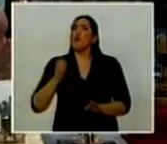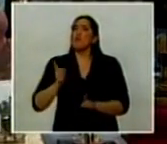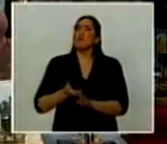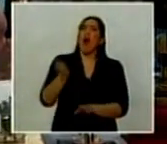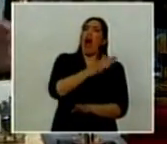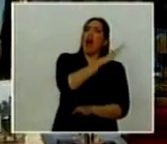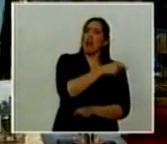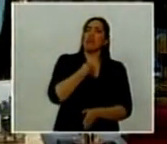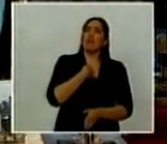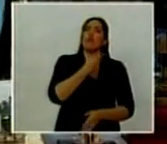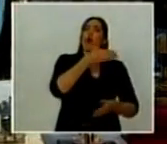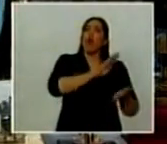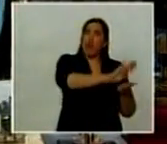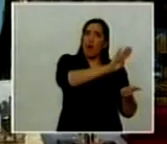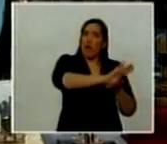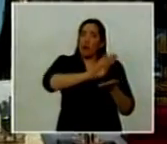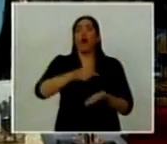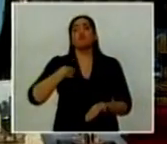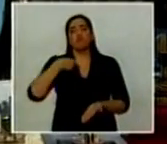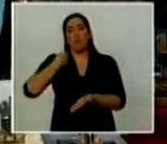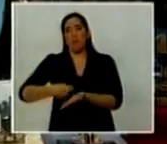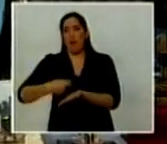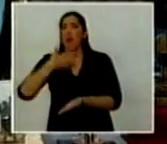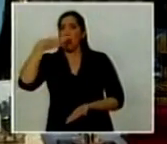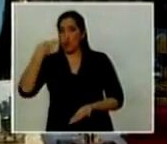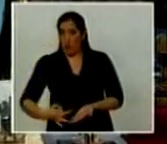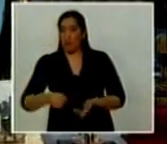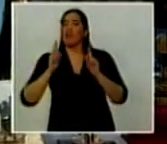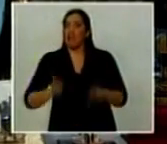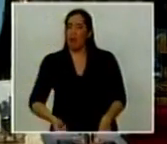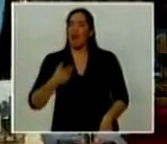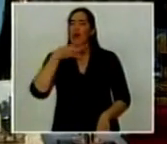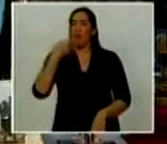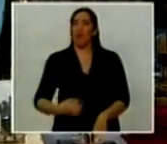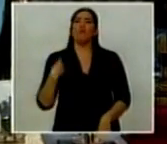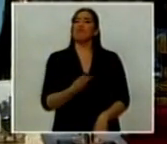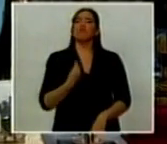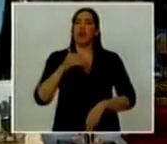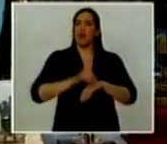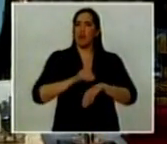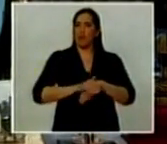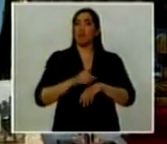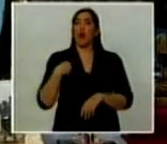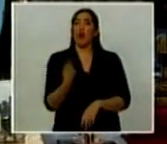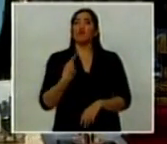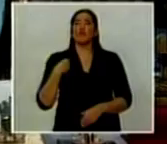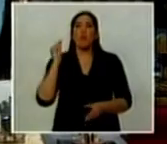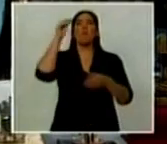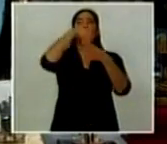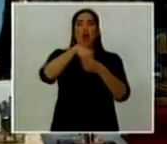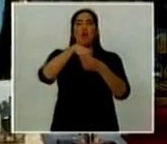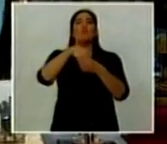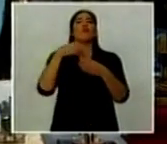anteriores, sino que además también hemos cumplido con nuestra responsabilidad como miembros de la comunidad